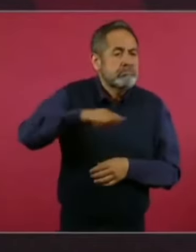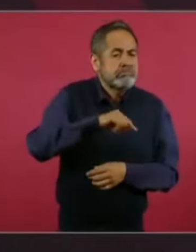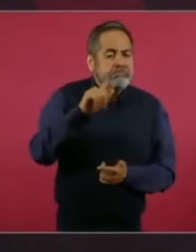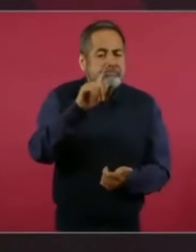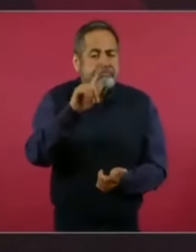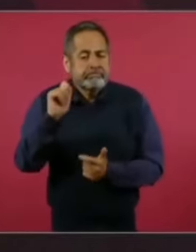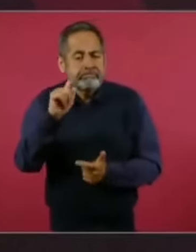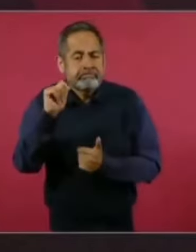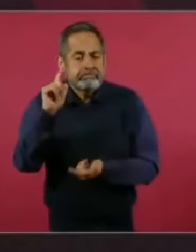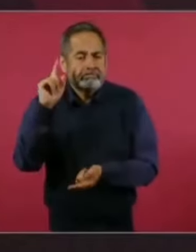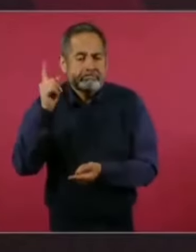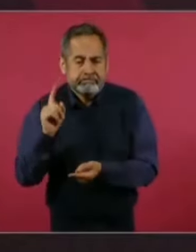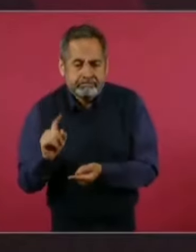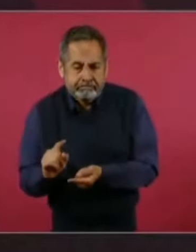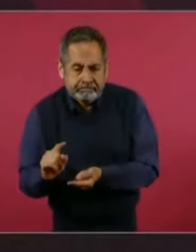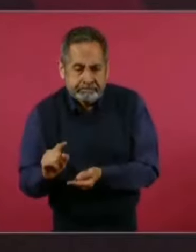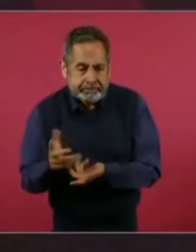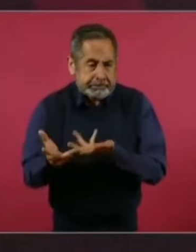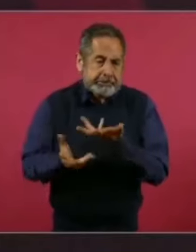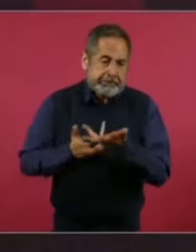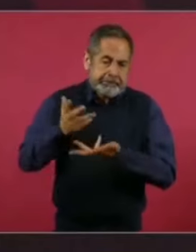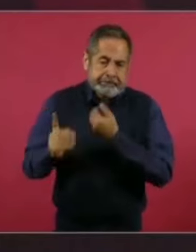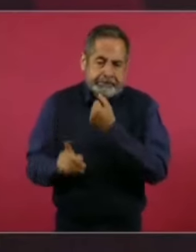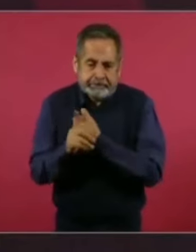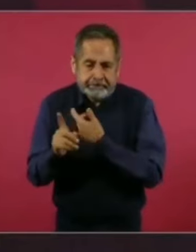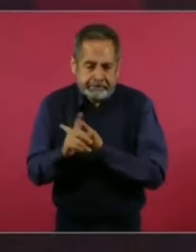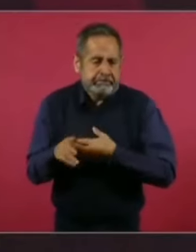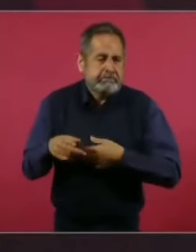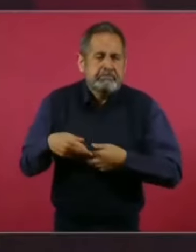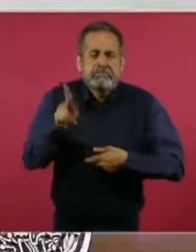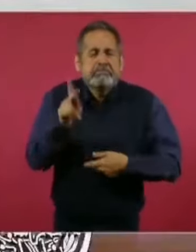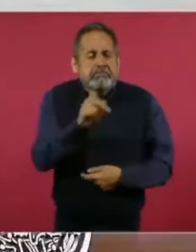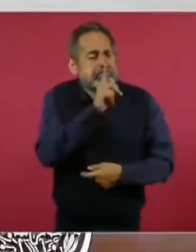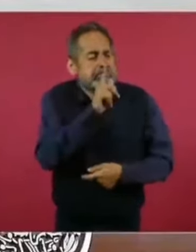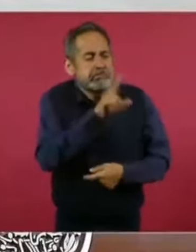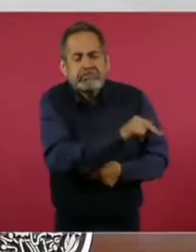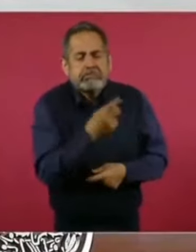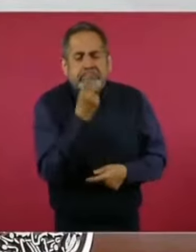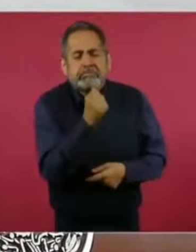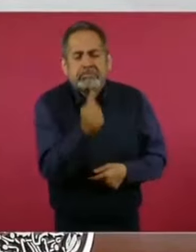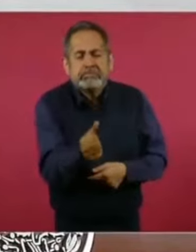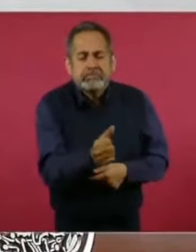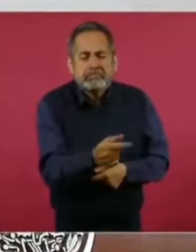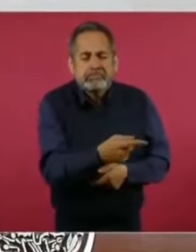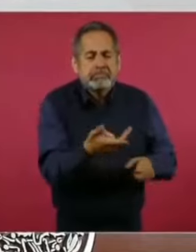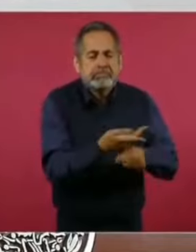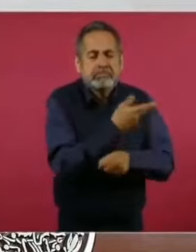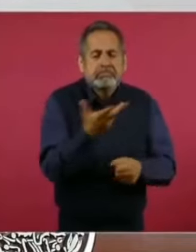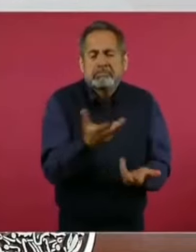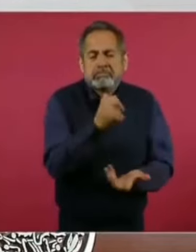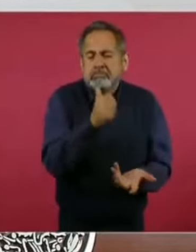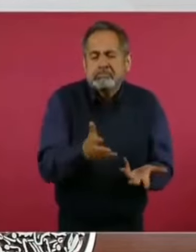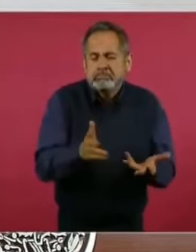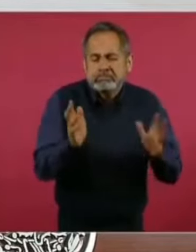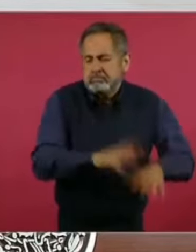recaudación y eso nos afectaría. Pero no, no, no, no,